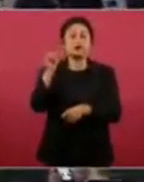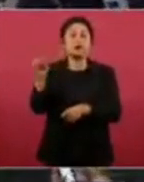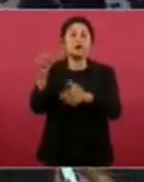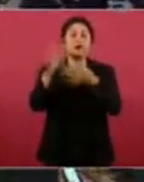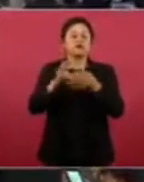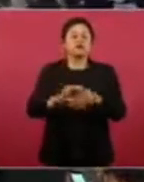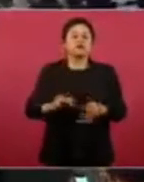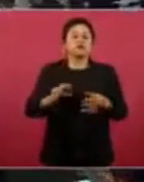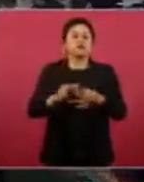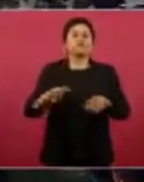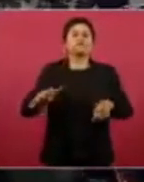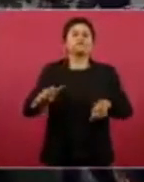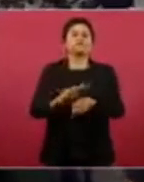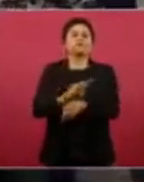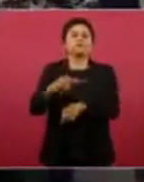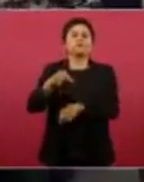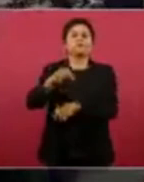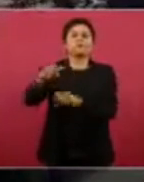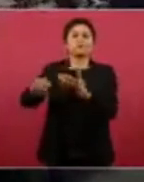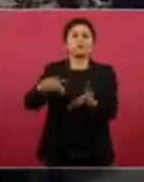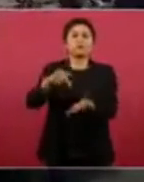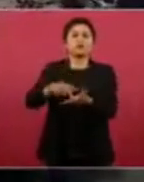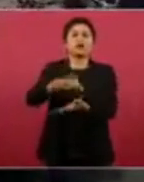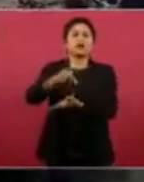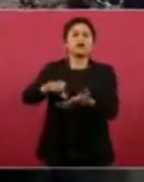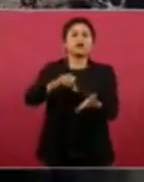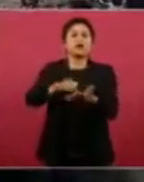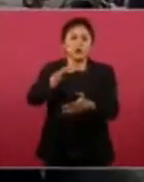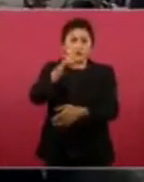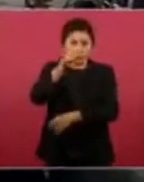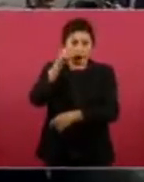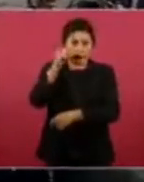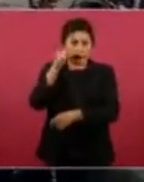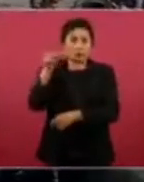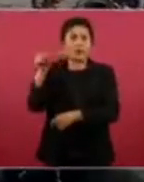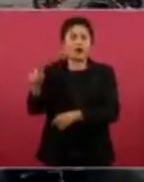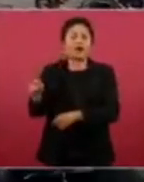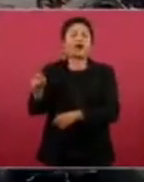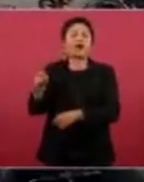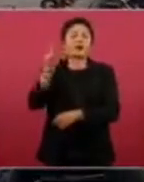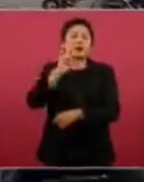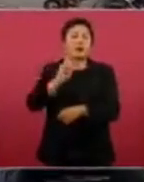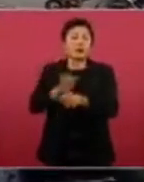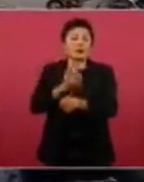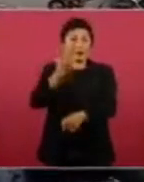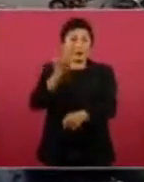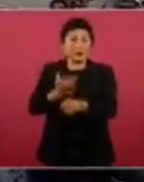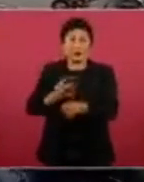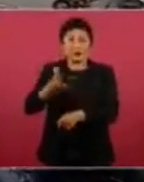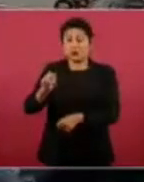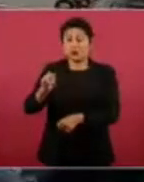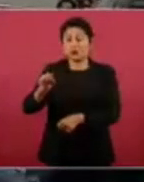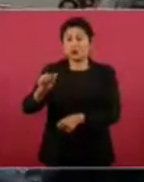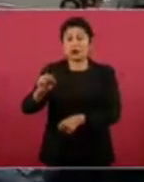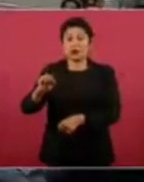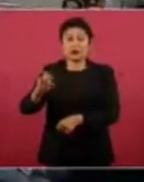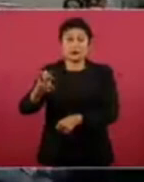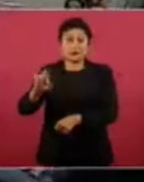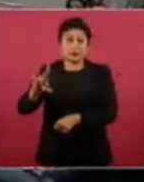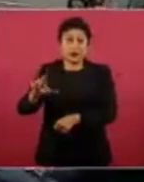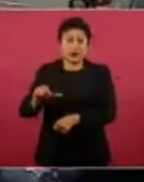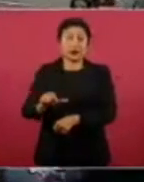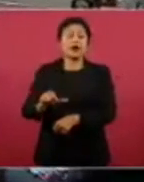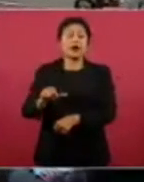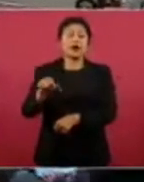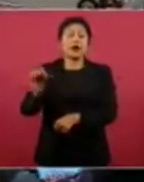los eventos suscitados en Ciudad Juárez, por instrucciones de la secretaria Rosicela Rodríguez, establecimos comunicación con